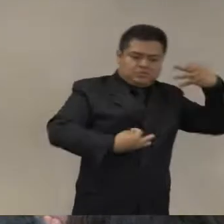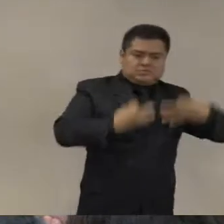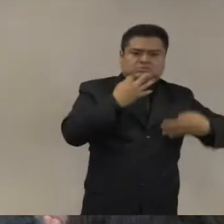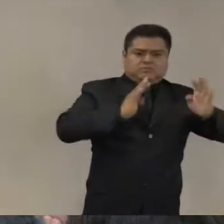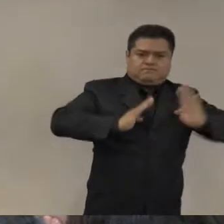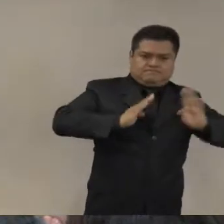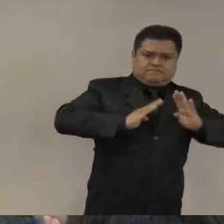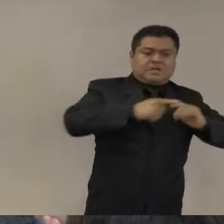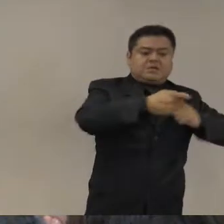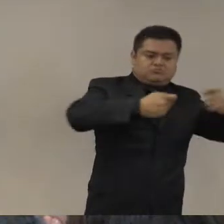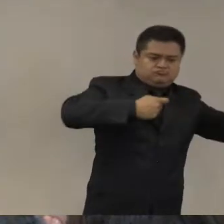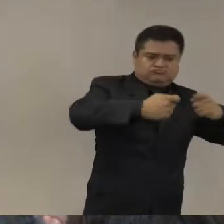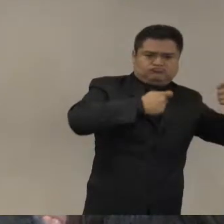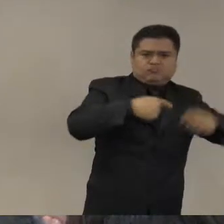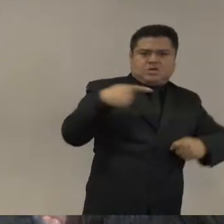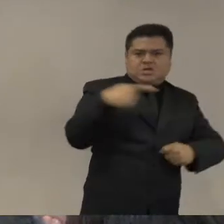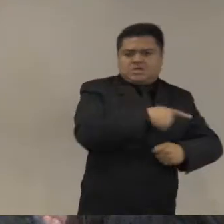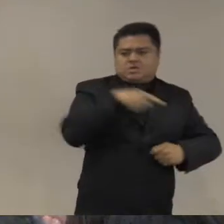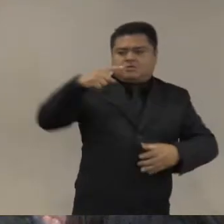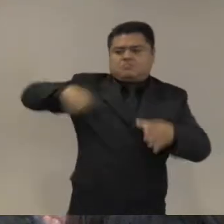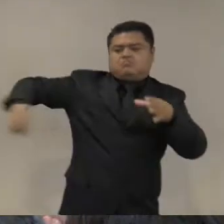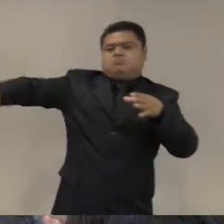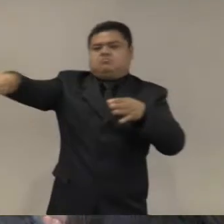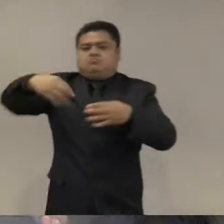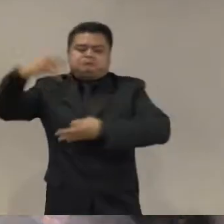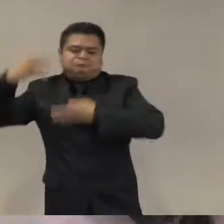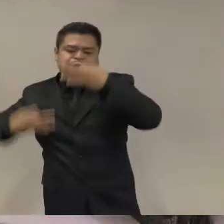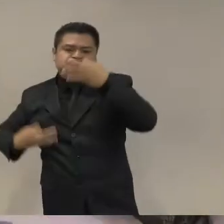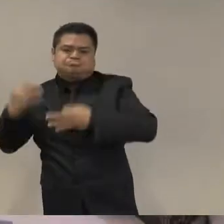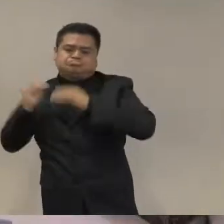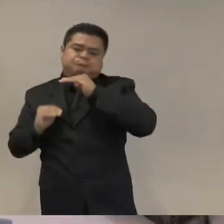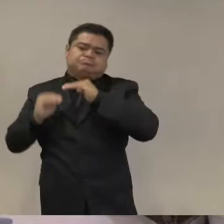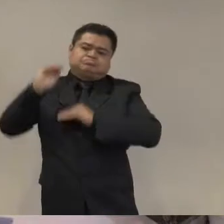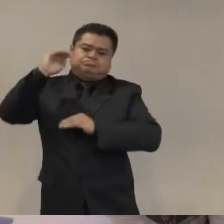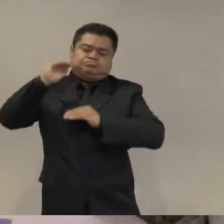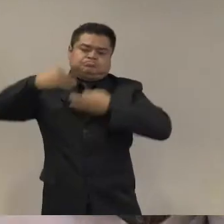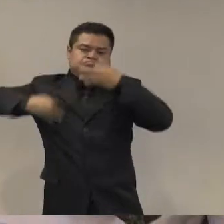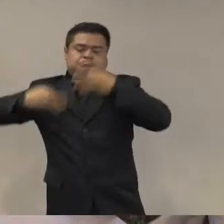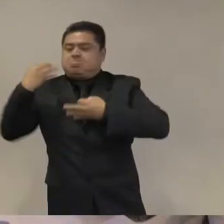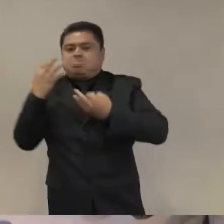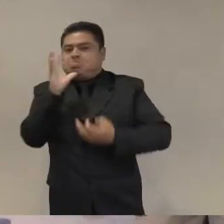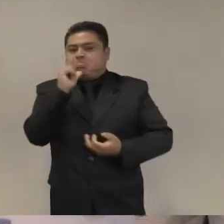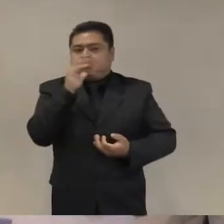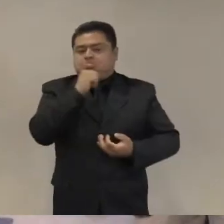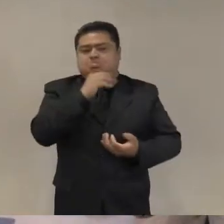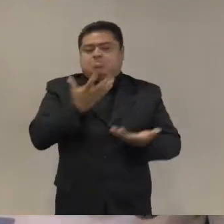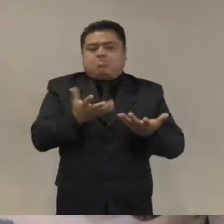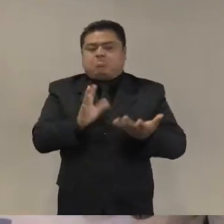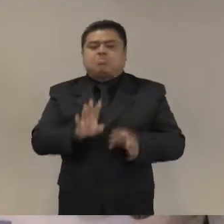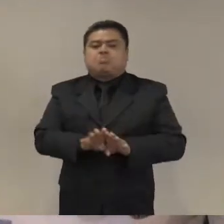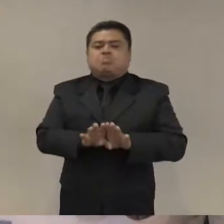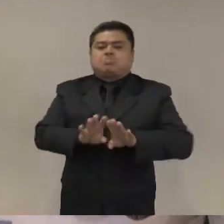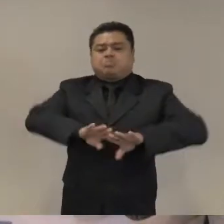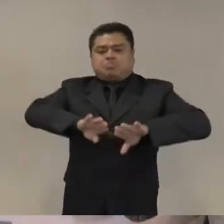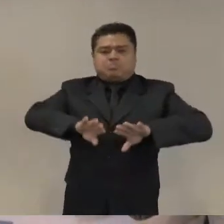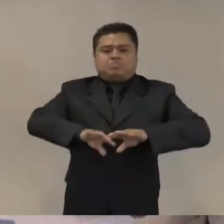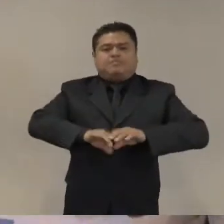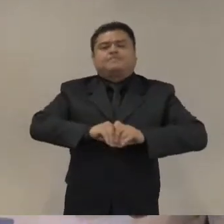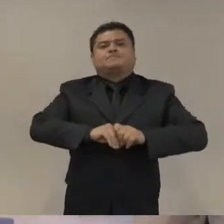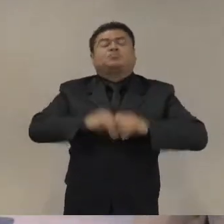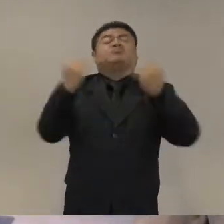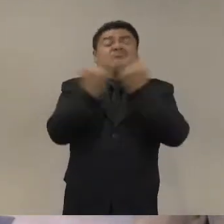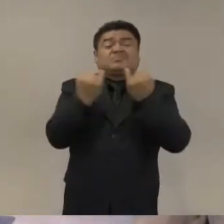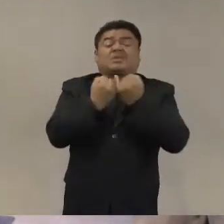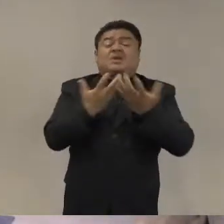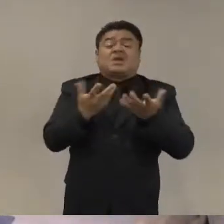escena del crimen ese creo que también es un tema pendiente otro tema es la transparencia o más bien la opacidad existe esta